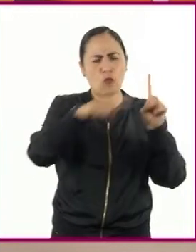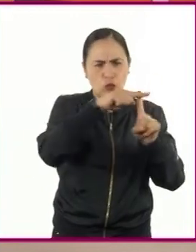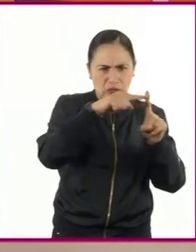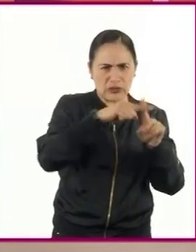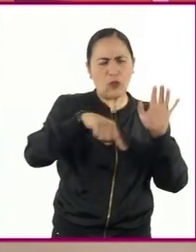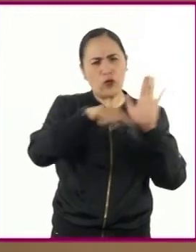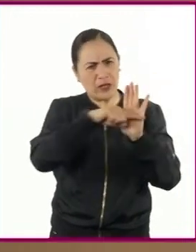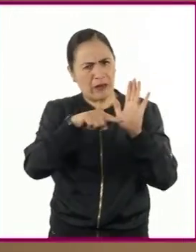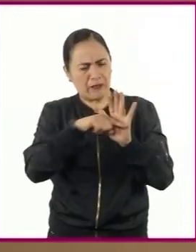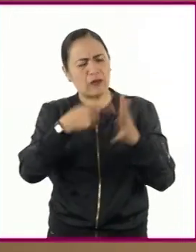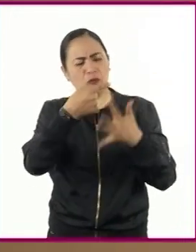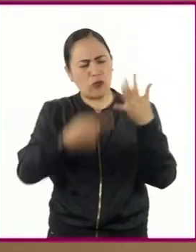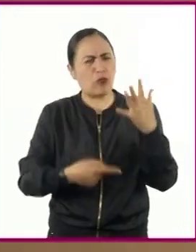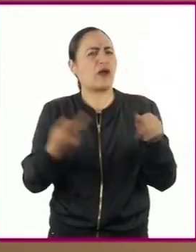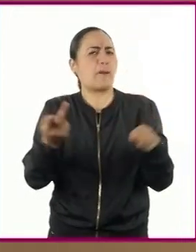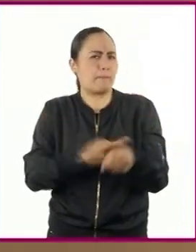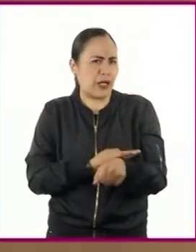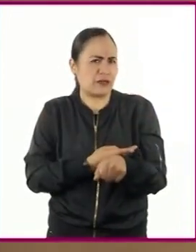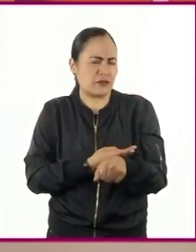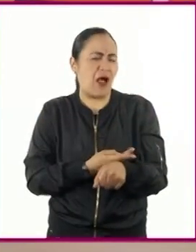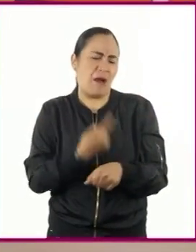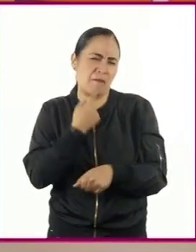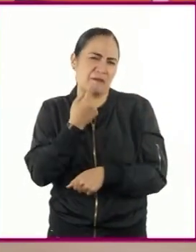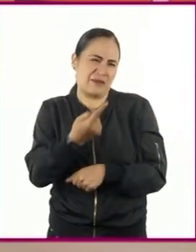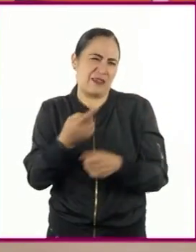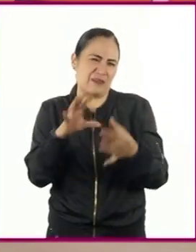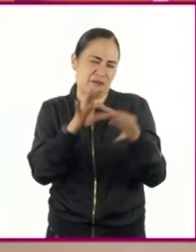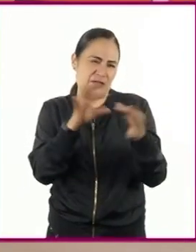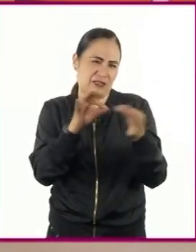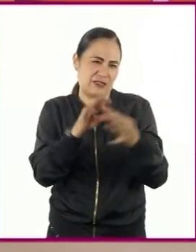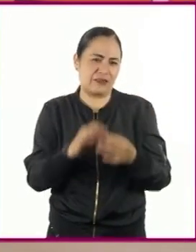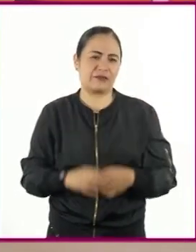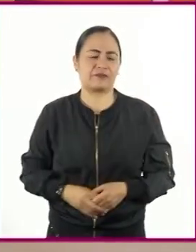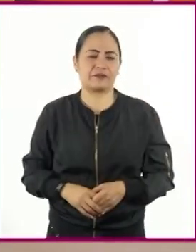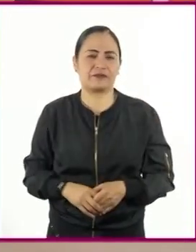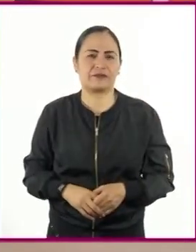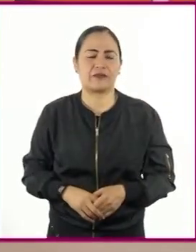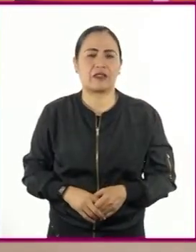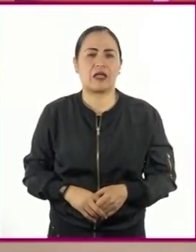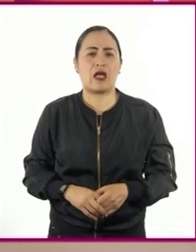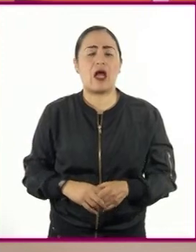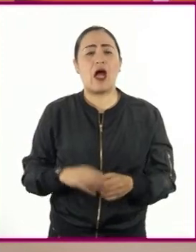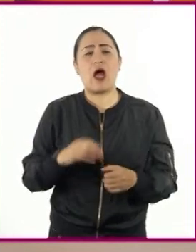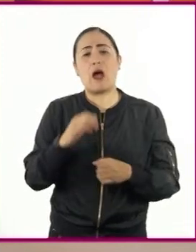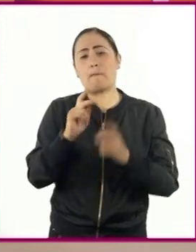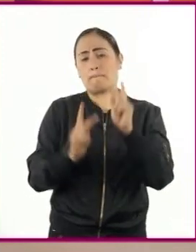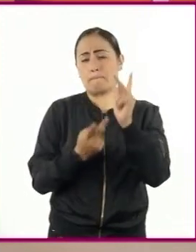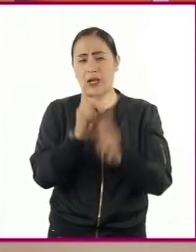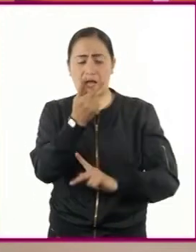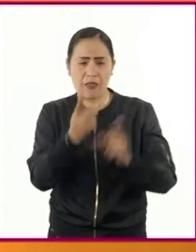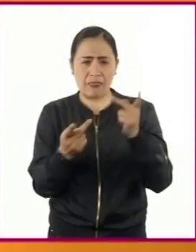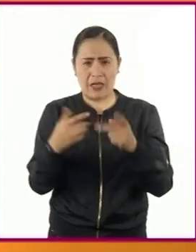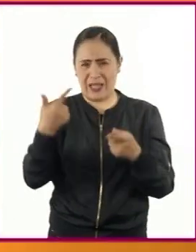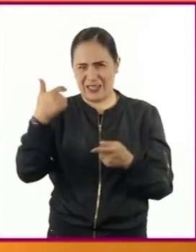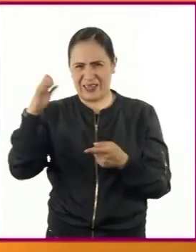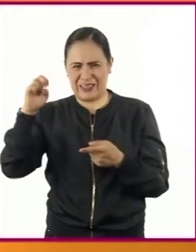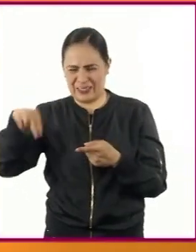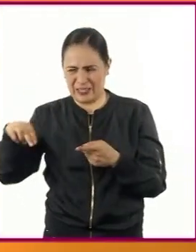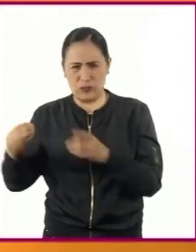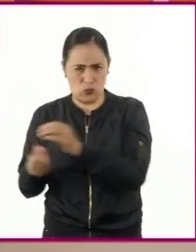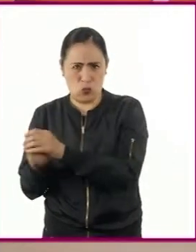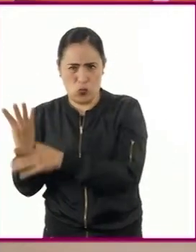se producirían. Cuando se diseña un transgénico es importante hacerlo de manera